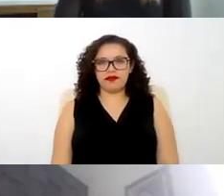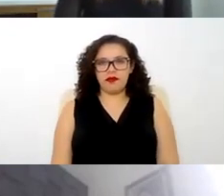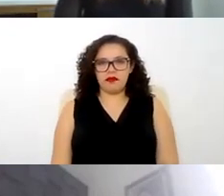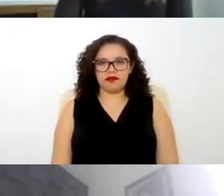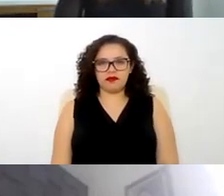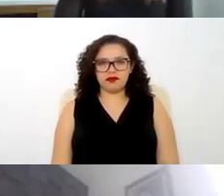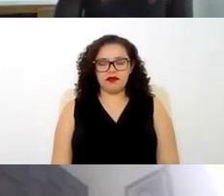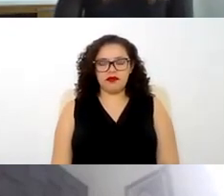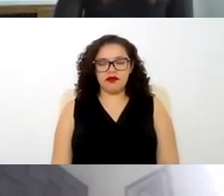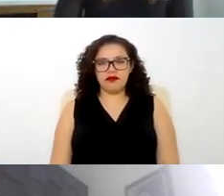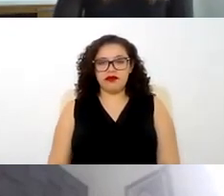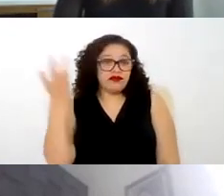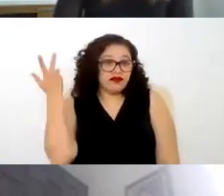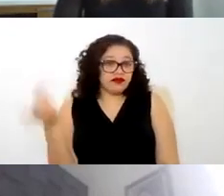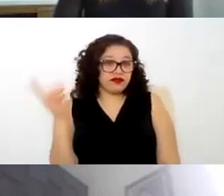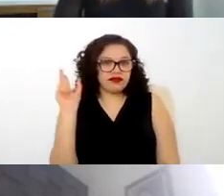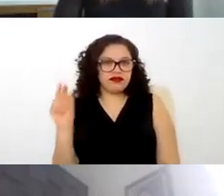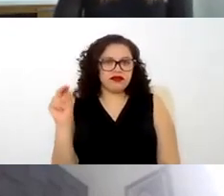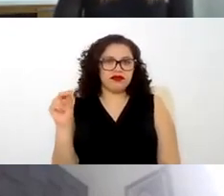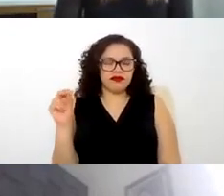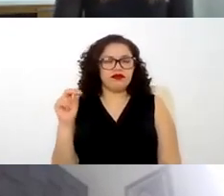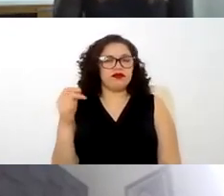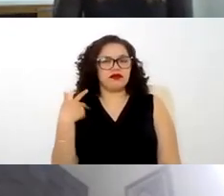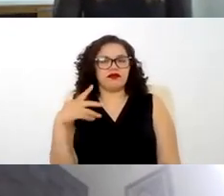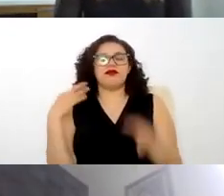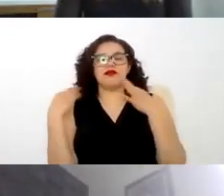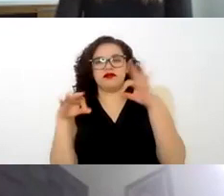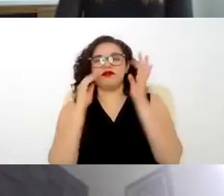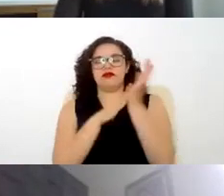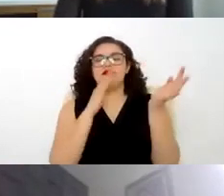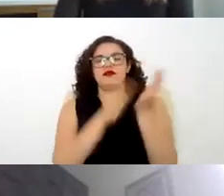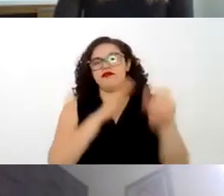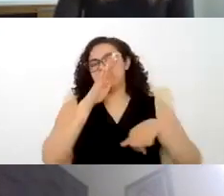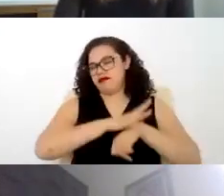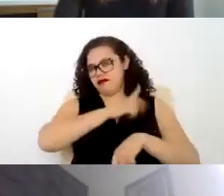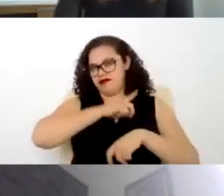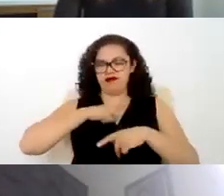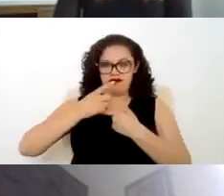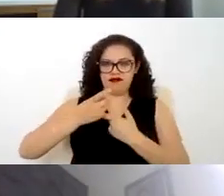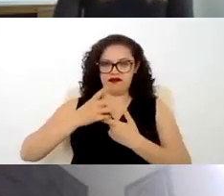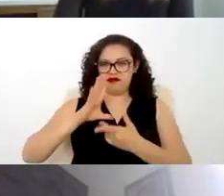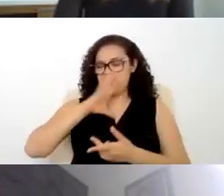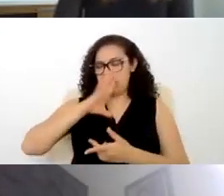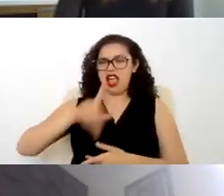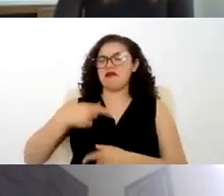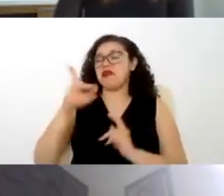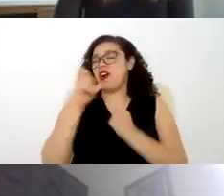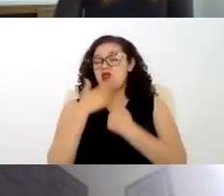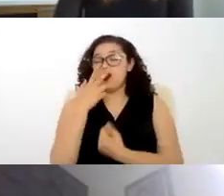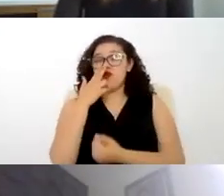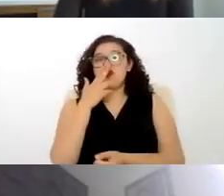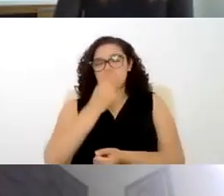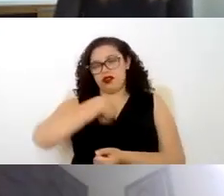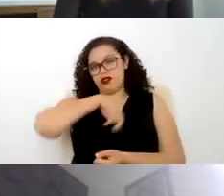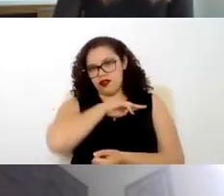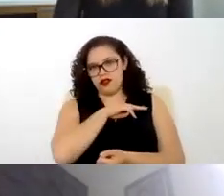si no pues será un documento más con el que vamos a contar pero no va a ser una herramienta útil que podamos contener en